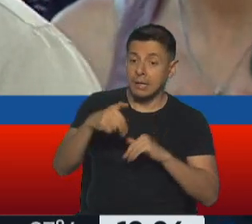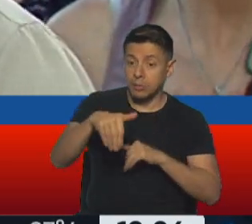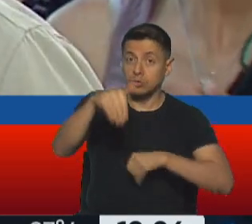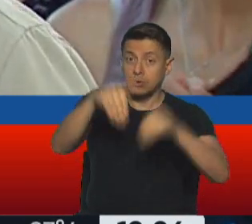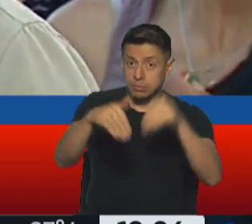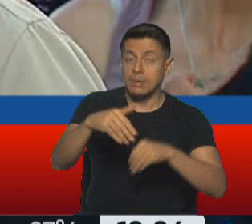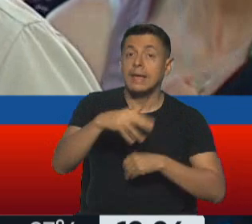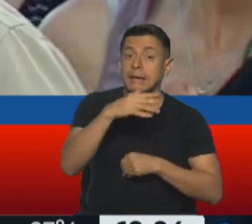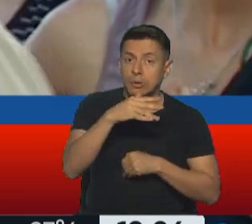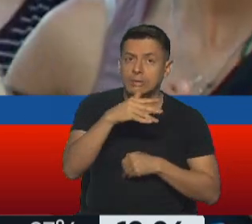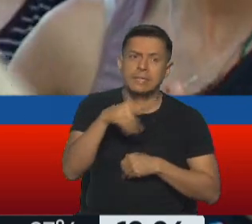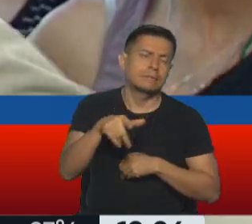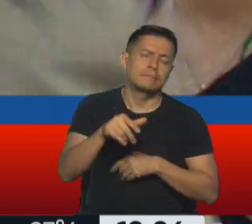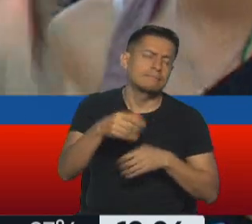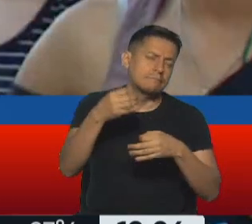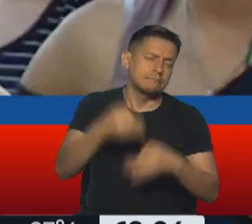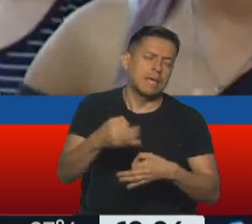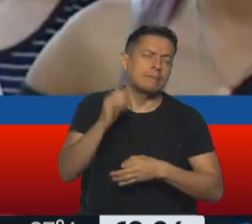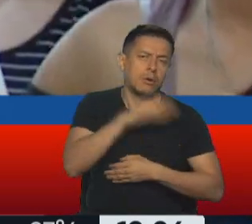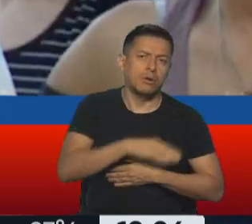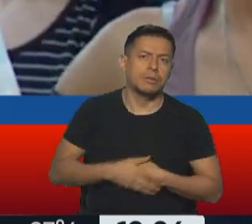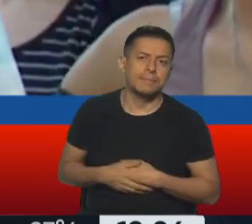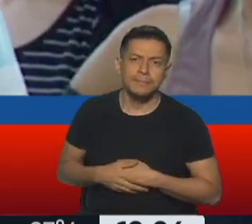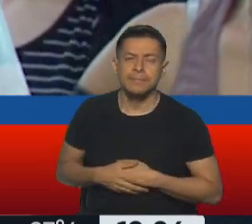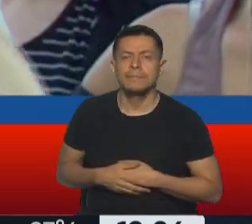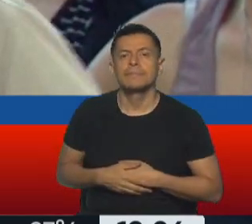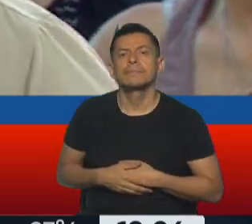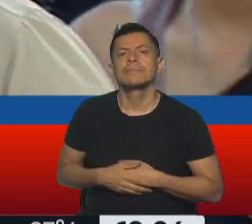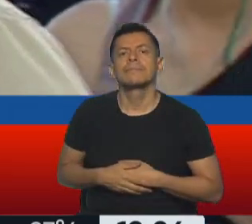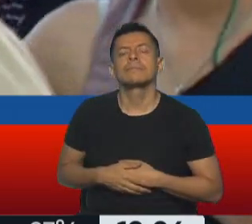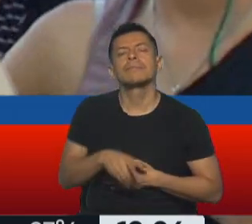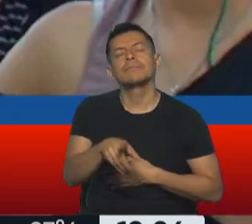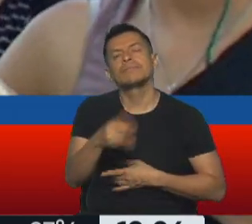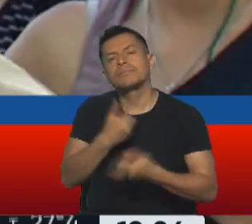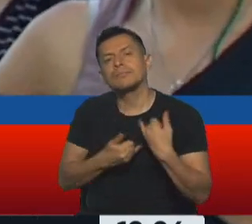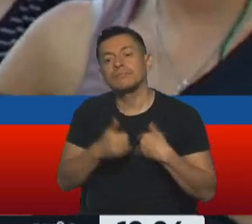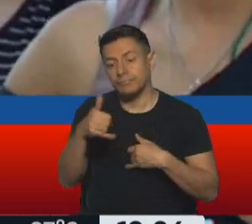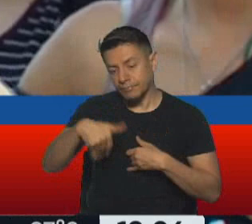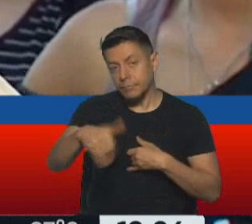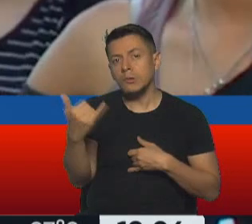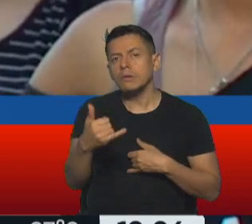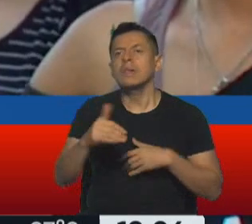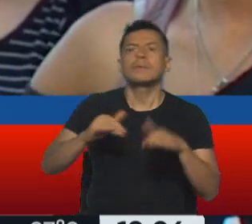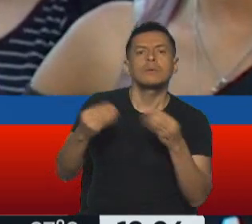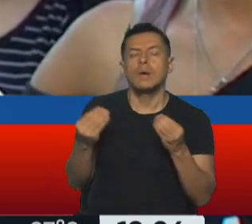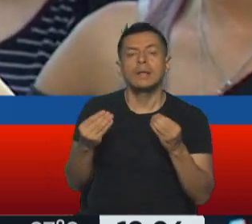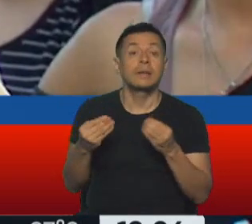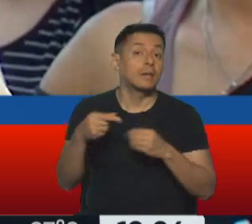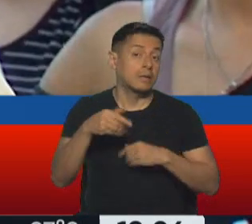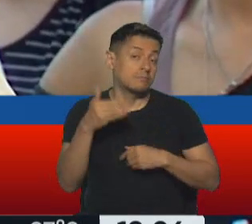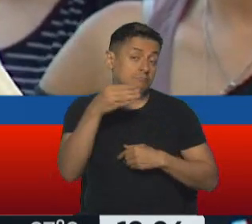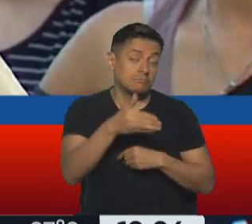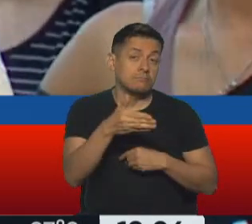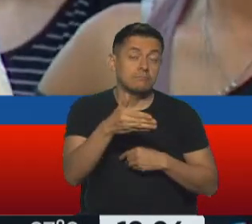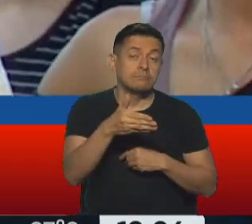14 sea la mejor elección posible, sea cual sea el resultado. Contame actividades de acá el jueves, si podés algunas. No, y ahora nos vamos a